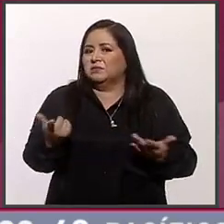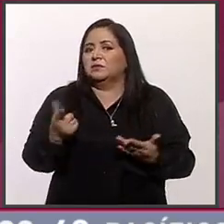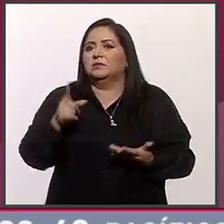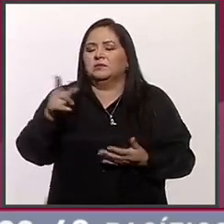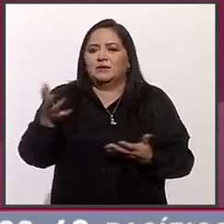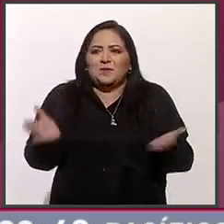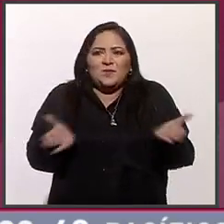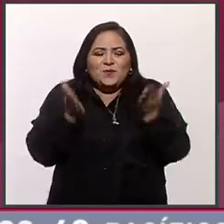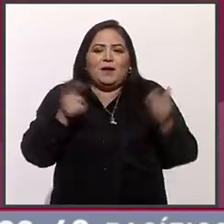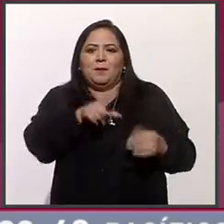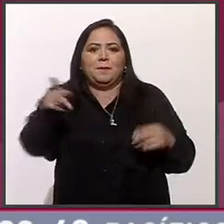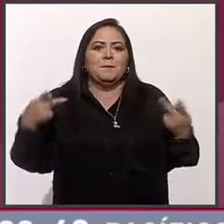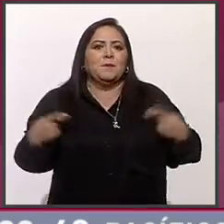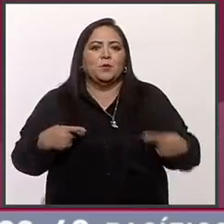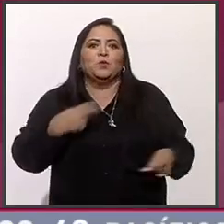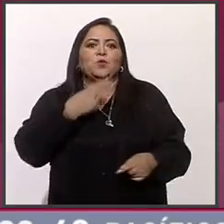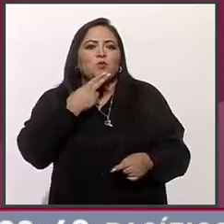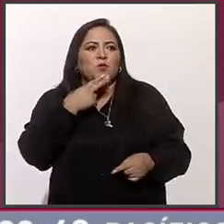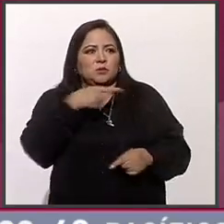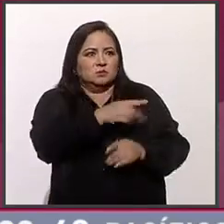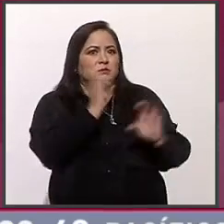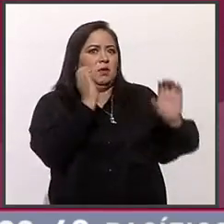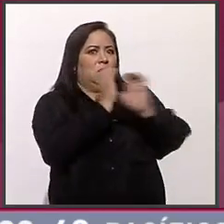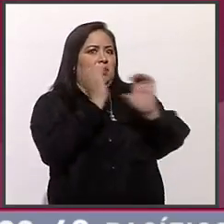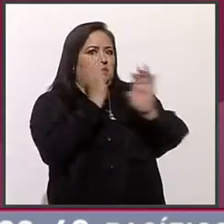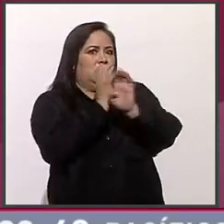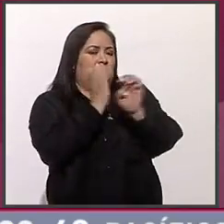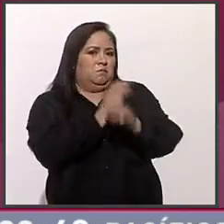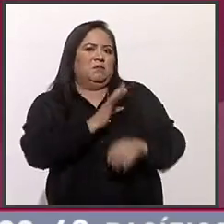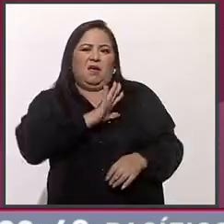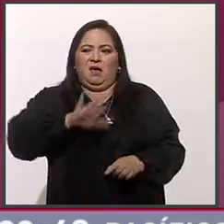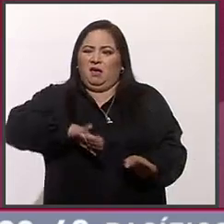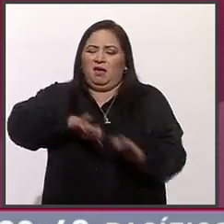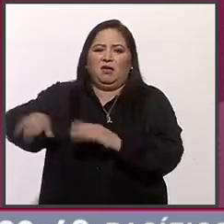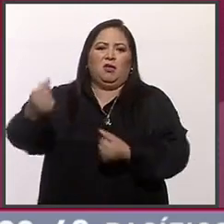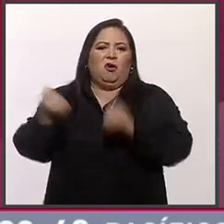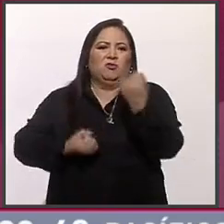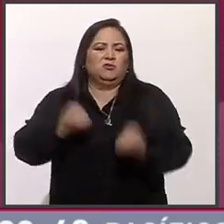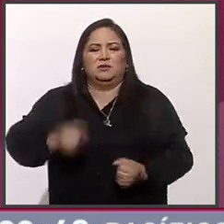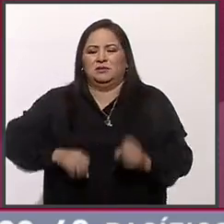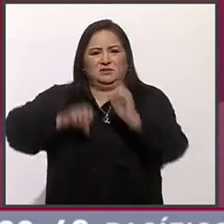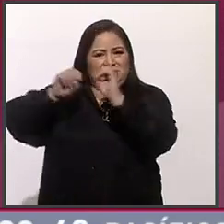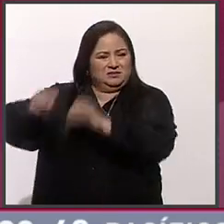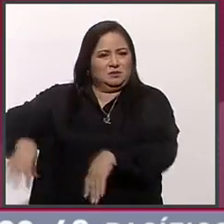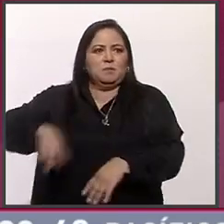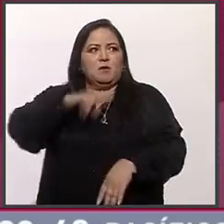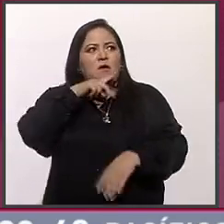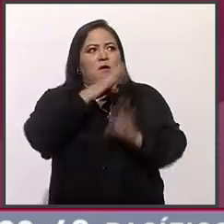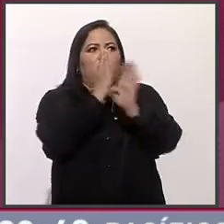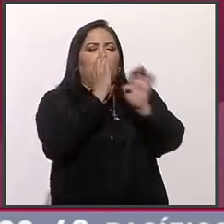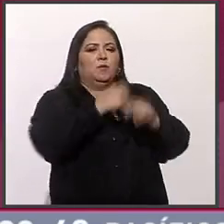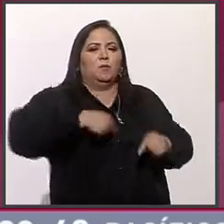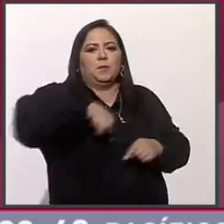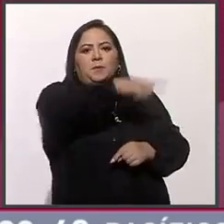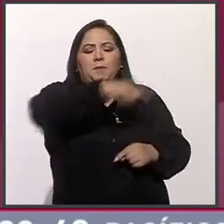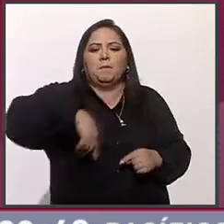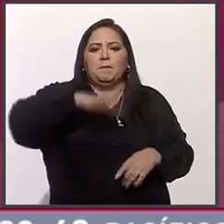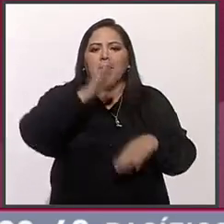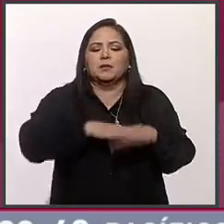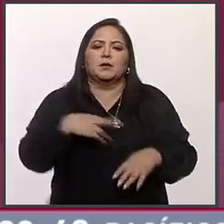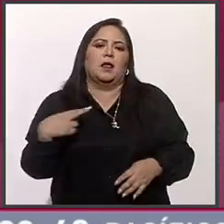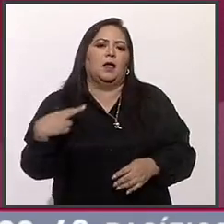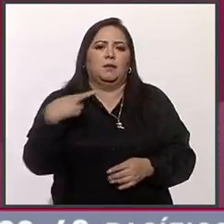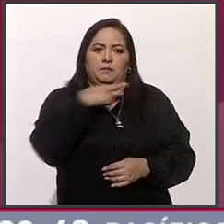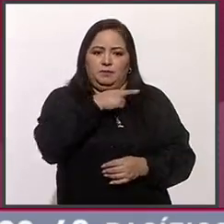motivar a las personas que usen este tipo de transporte y dejemos el automóvil atrás para podernos movilizar